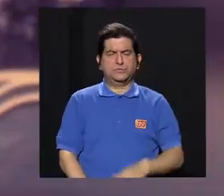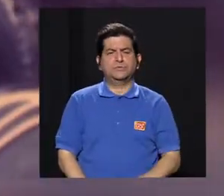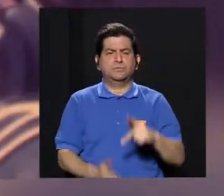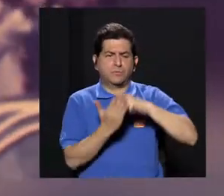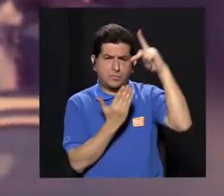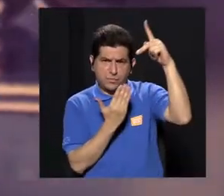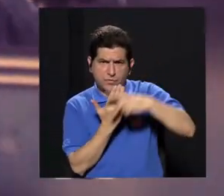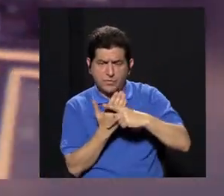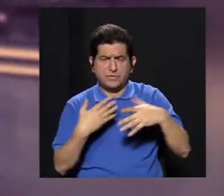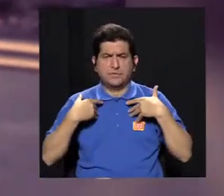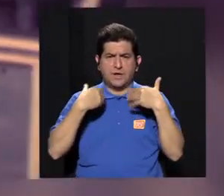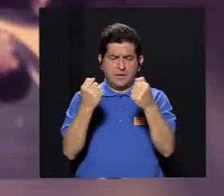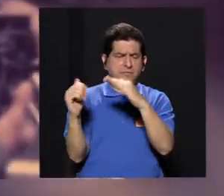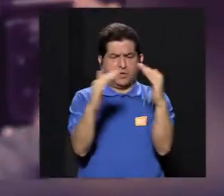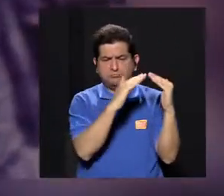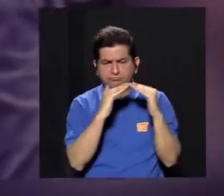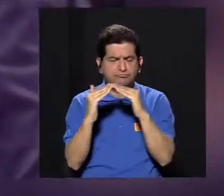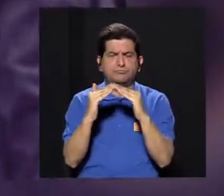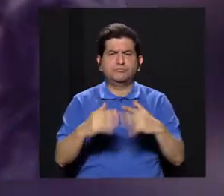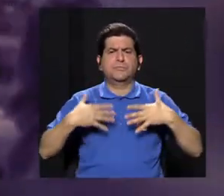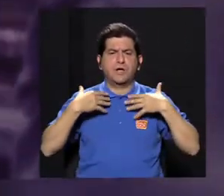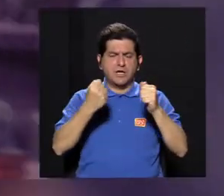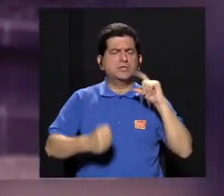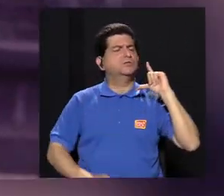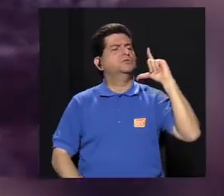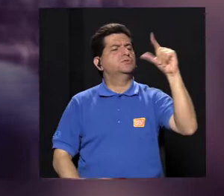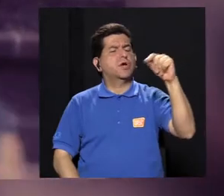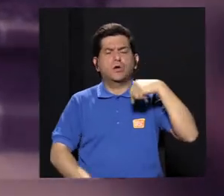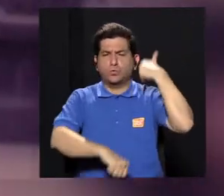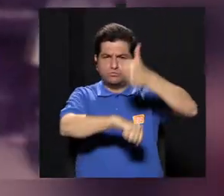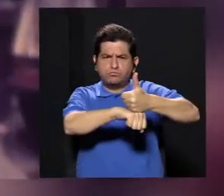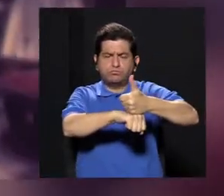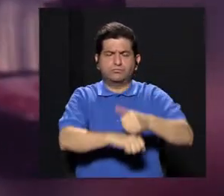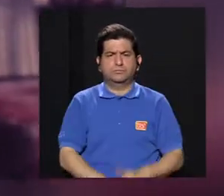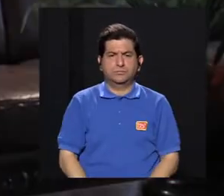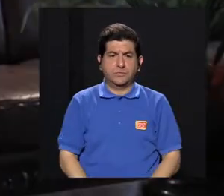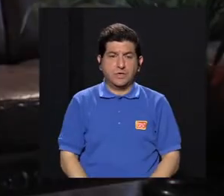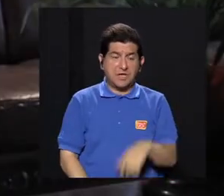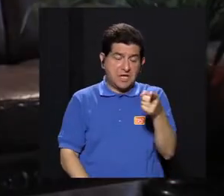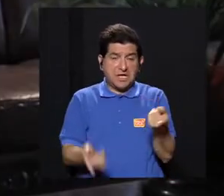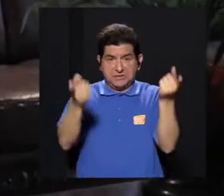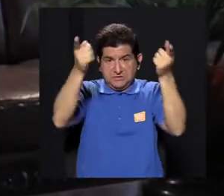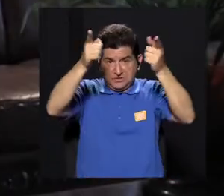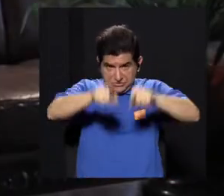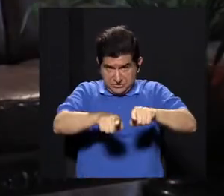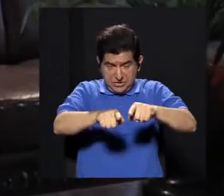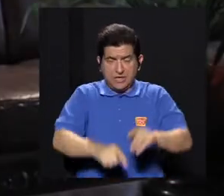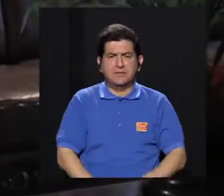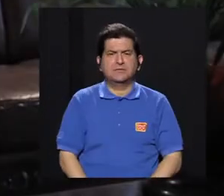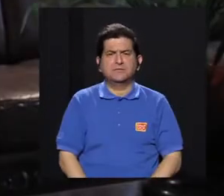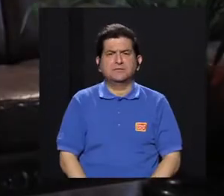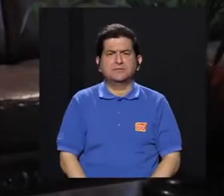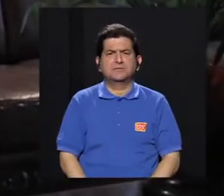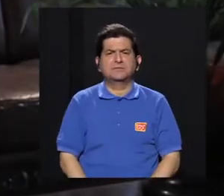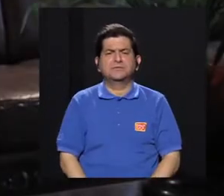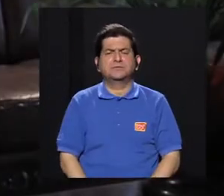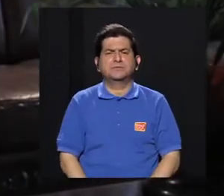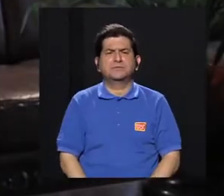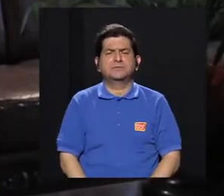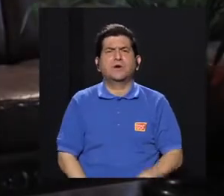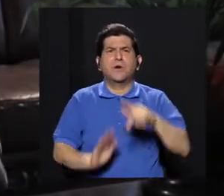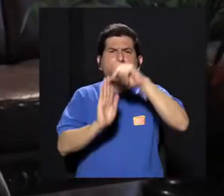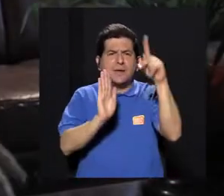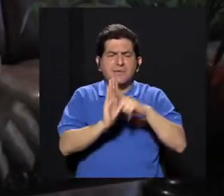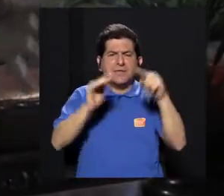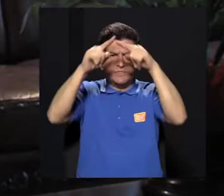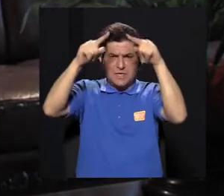creó los programas de salud comunitaria y salud rural a nivel, digamos, del principio